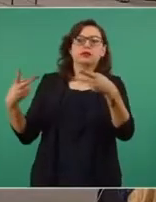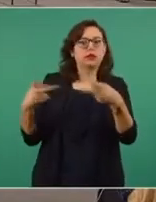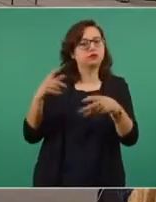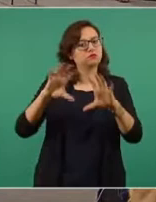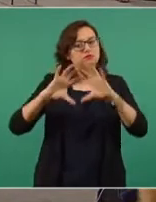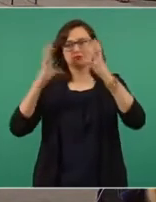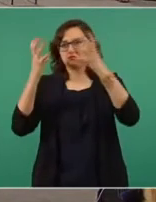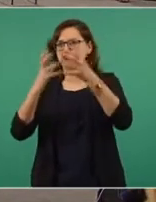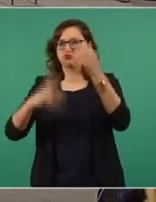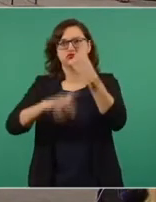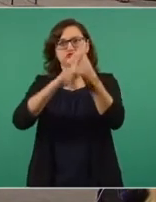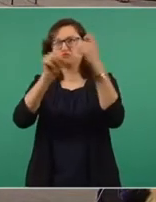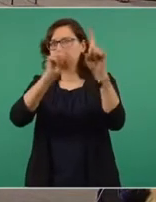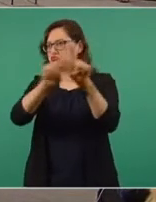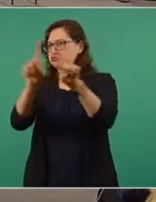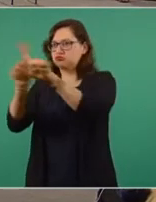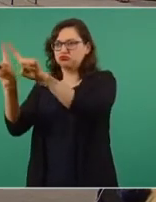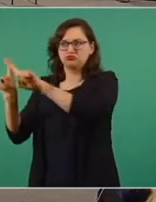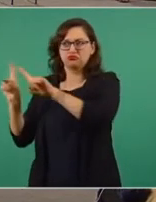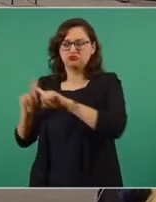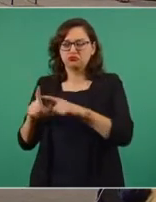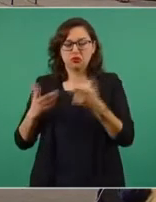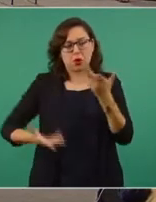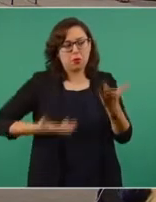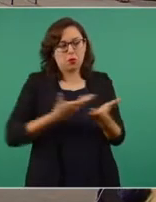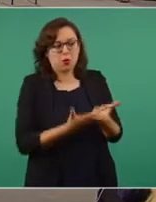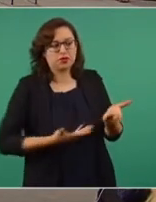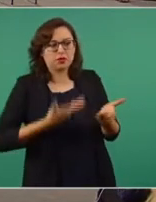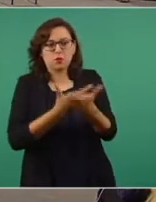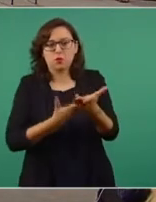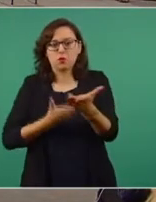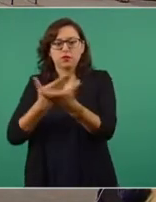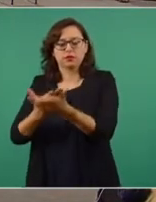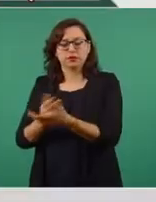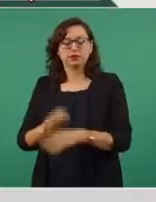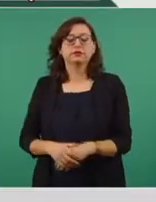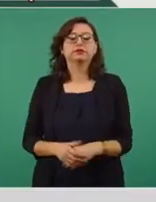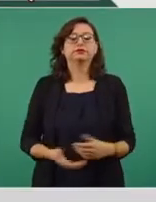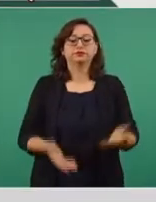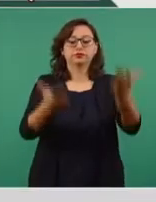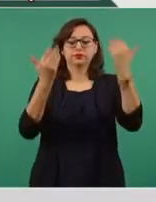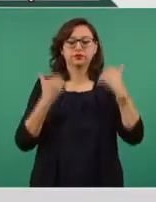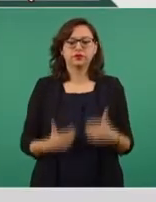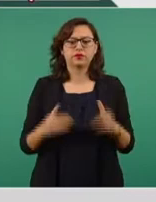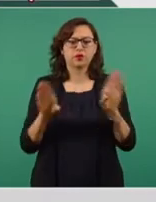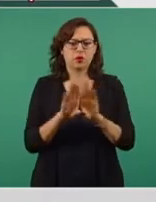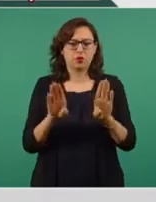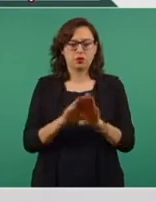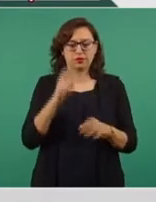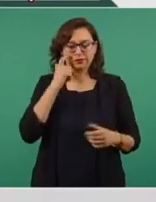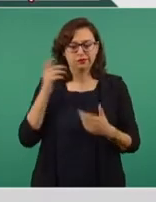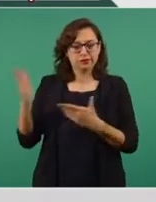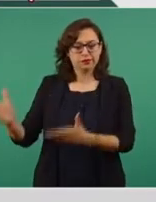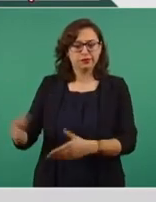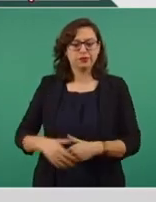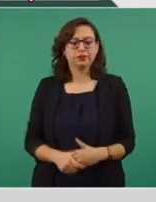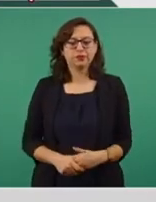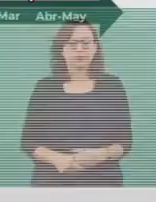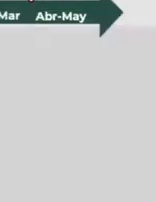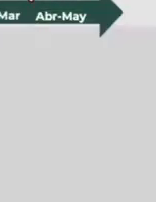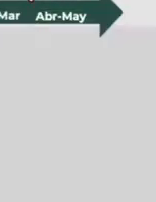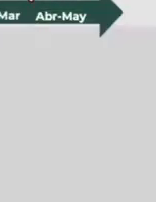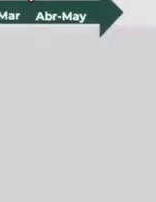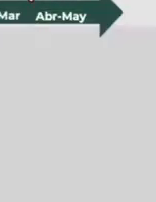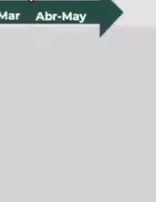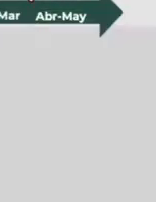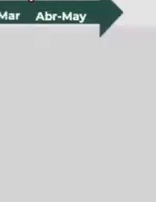lámina, les muestro que para lograr lo anterior había que vencer obstáculos de todo tipo, empezando por adecuar el